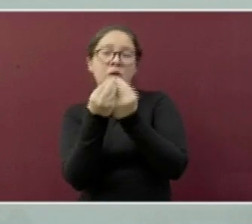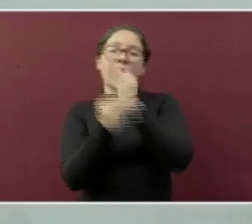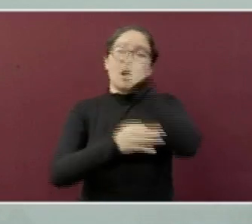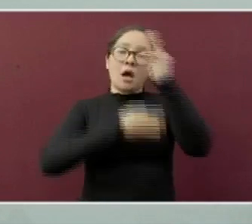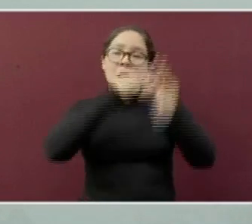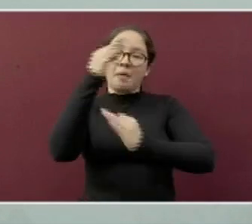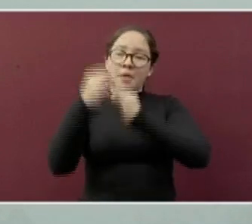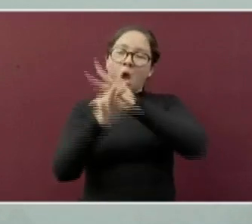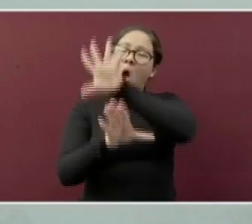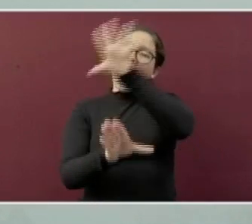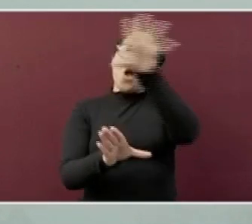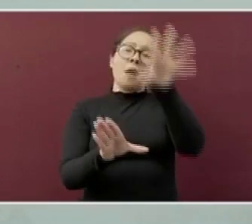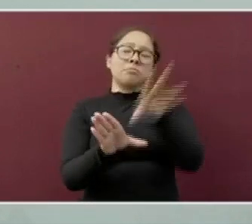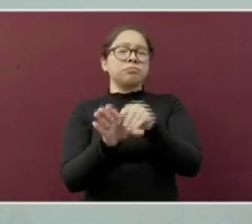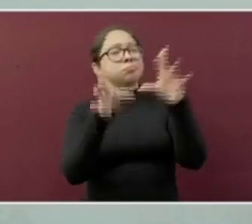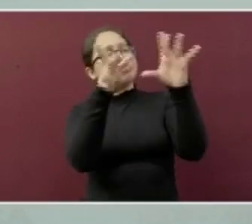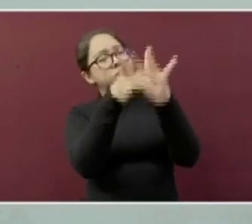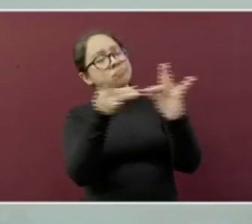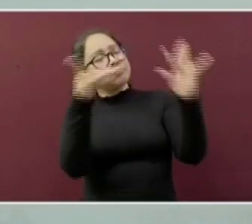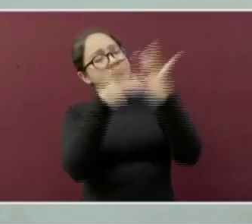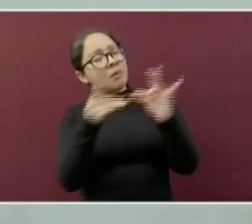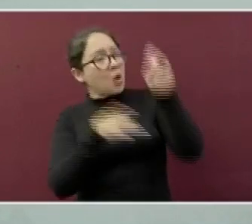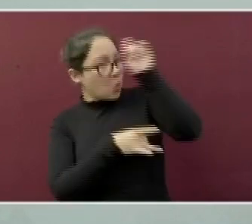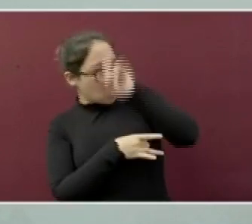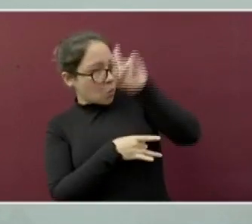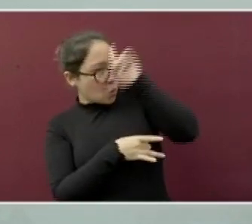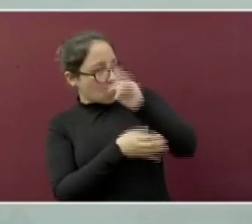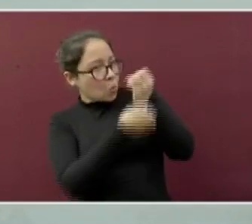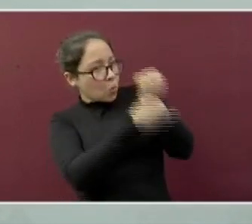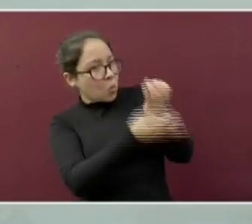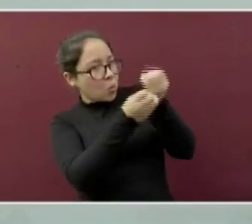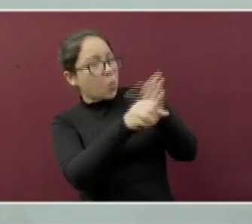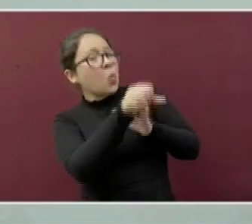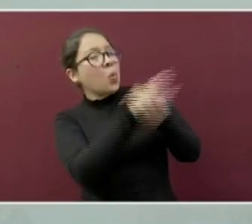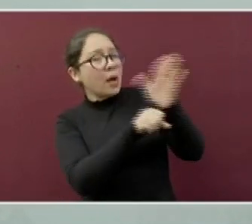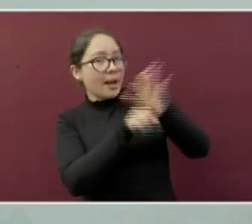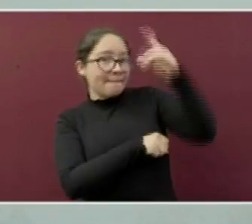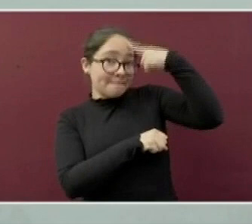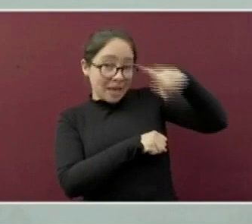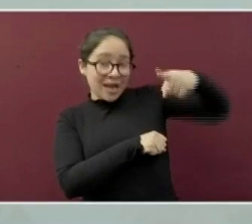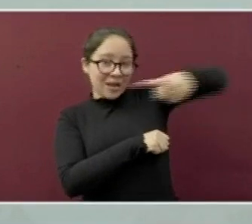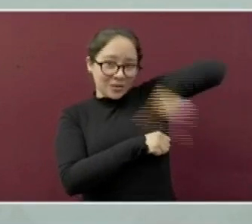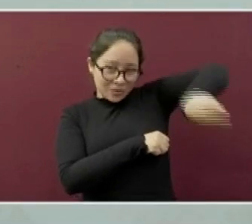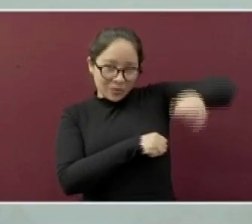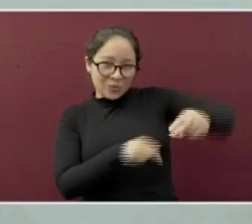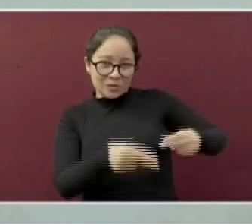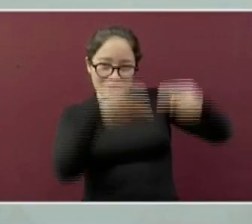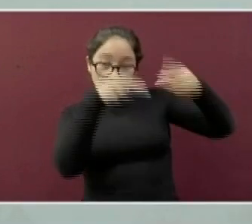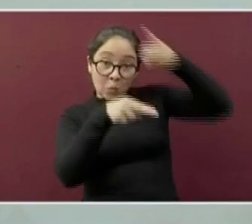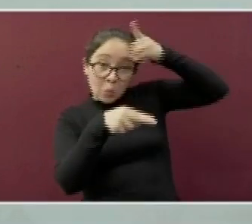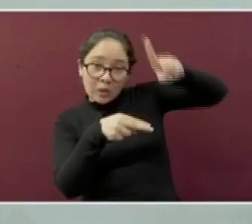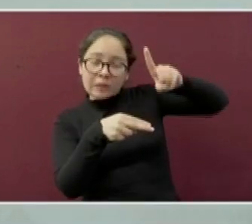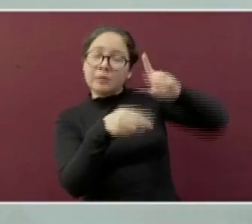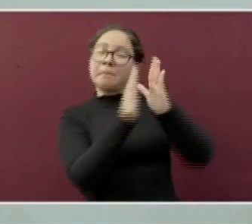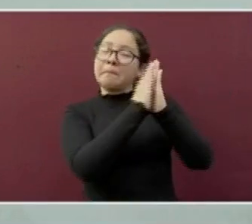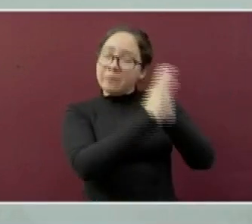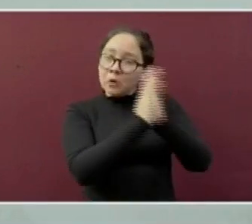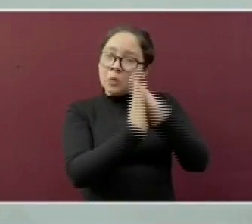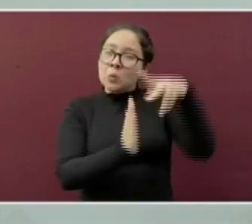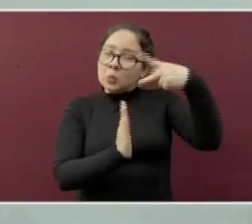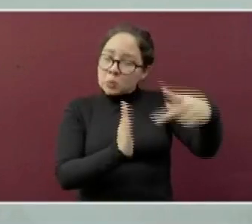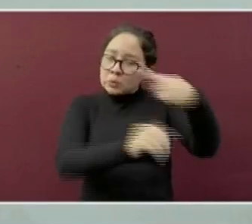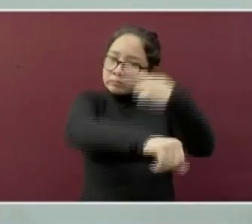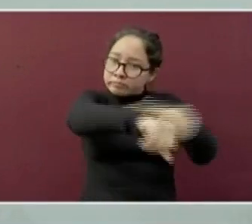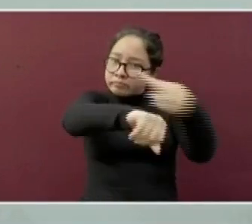la información y asesoría requerida para que los propietarios cumplan con la